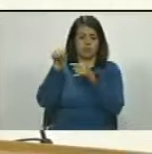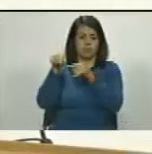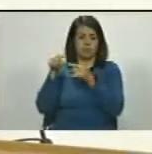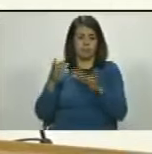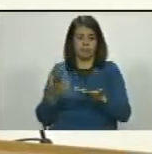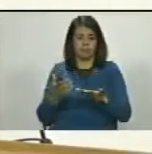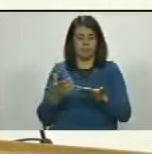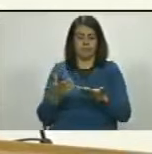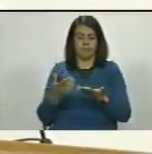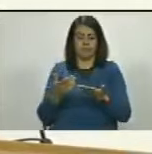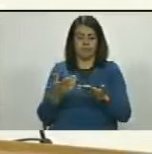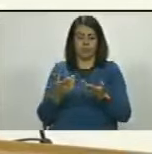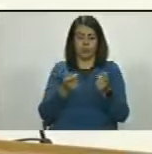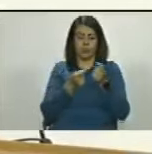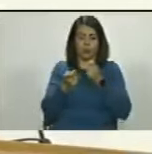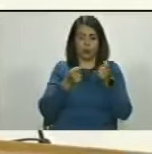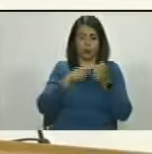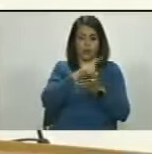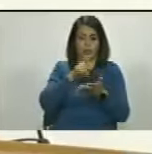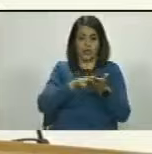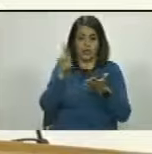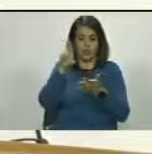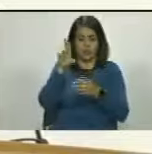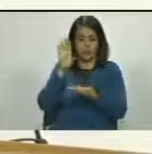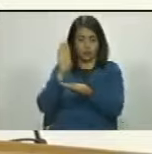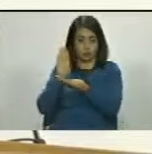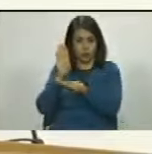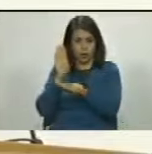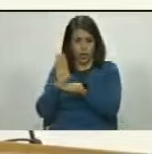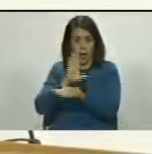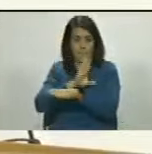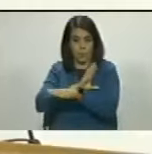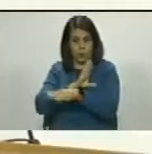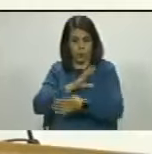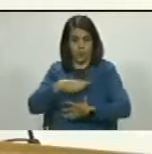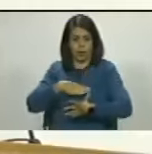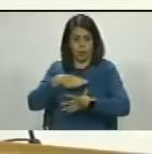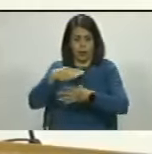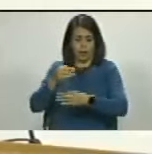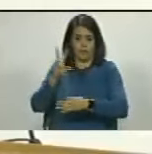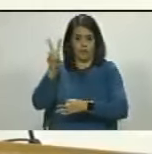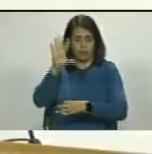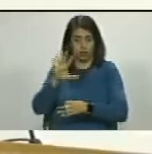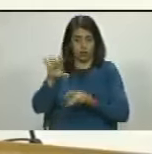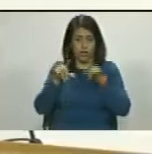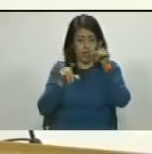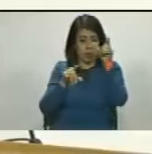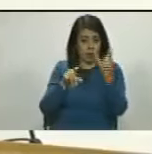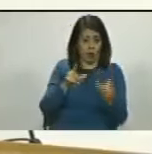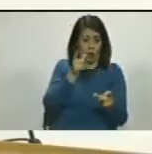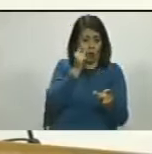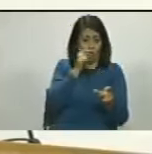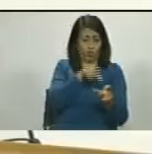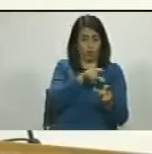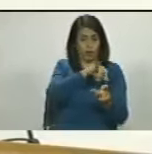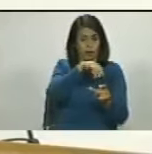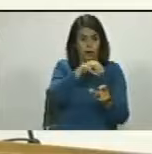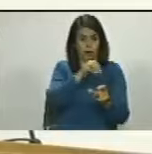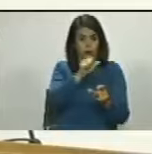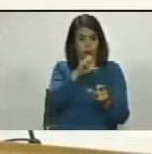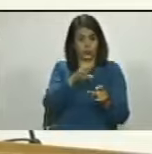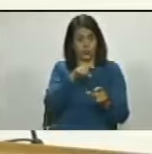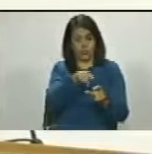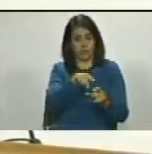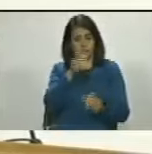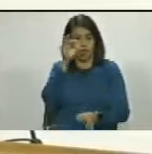en teoría el procurador es para cuidar los bienes los intereses de la patria. Bueno este este señor José Ignacio Hernández